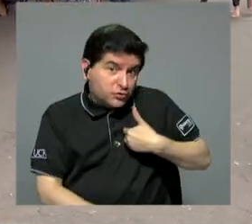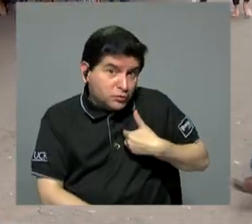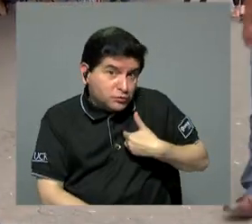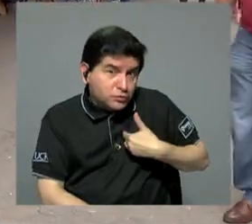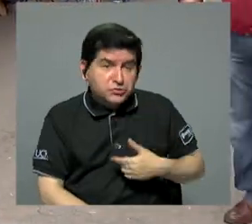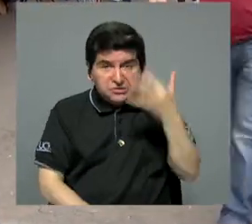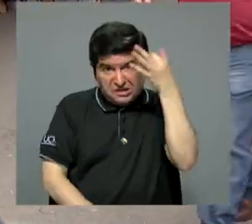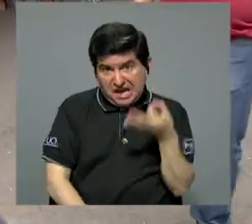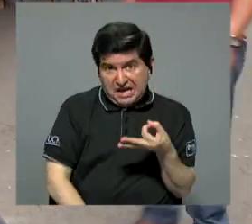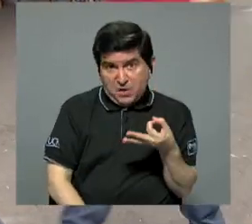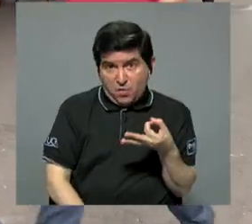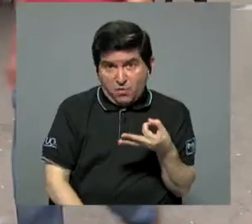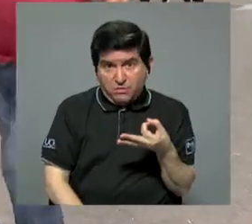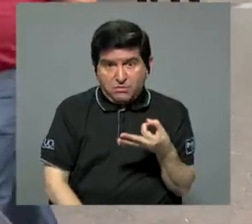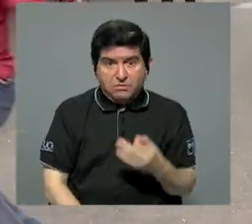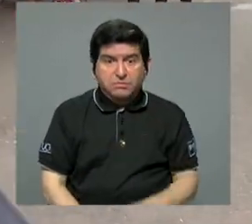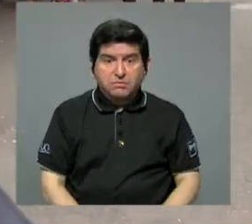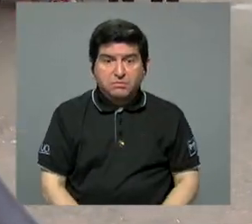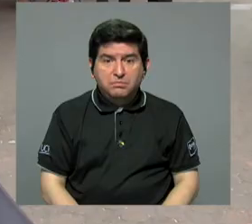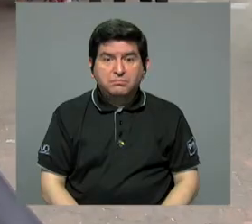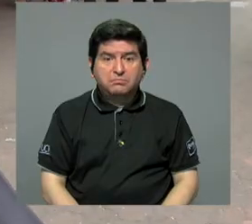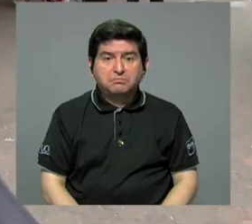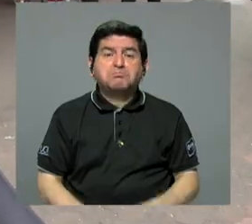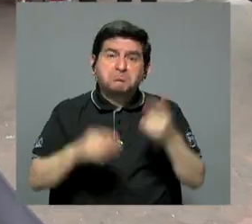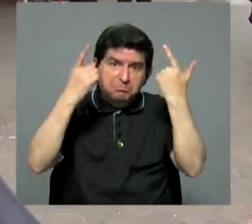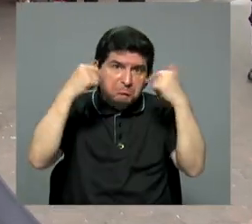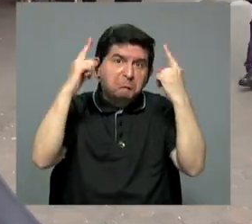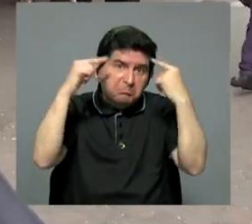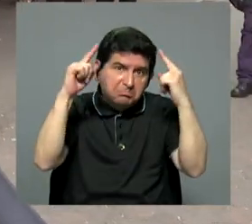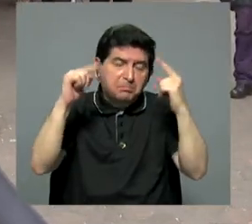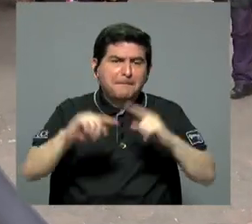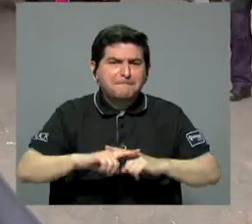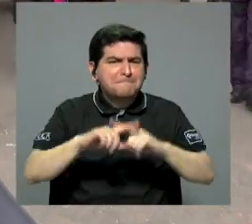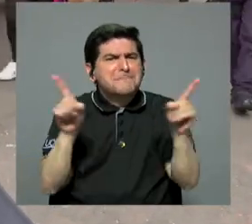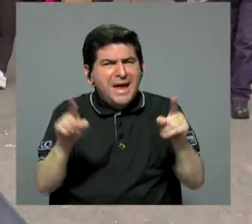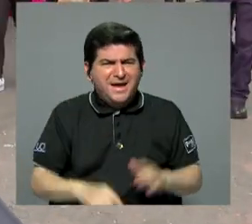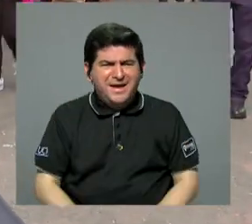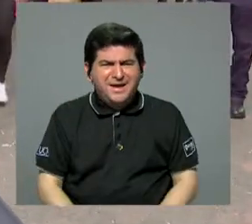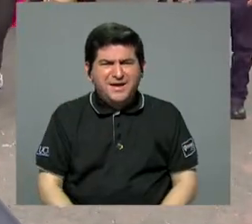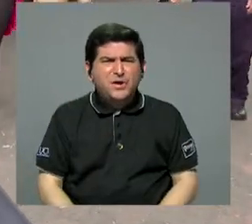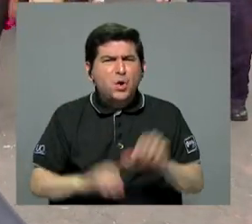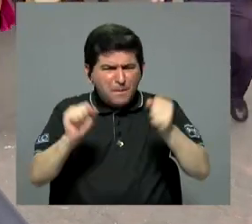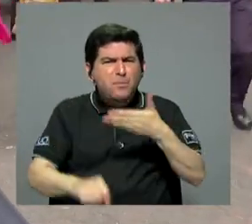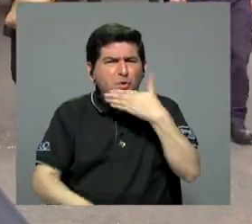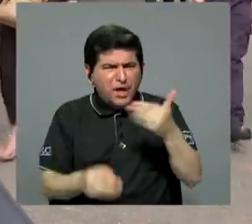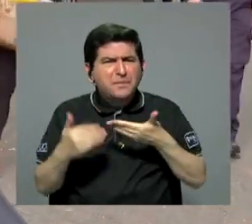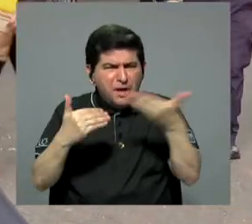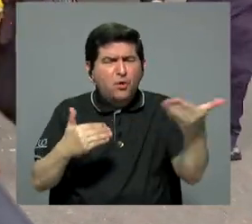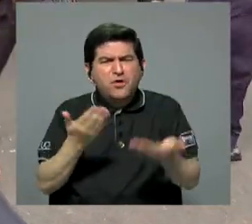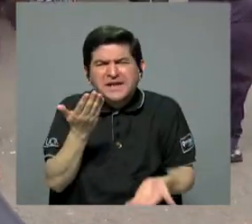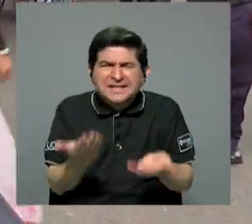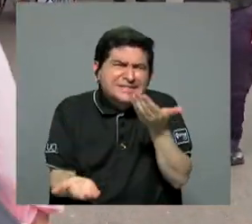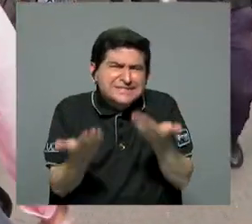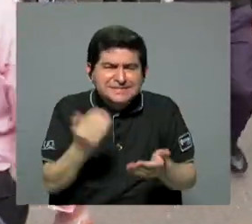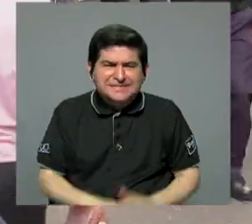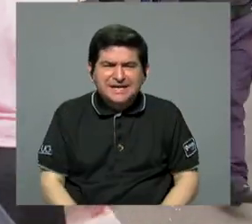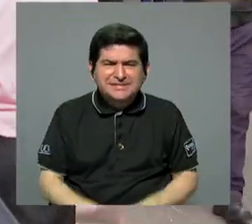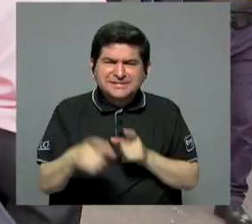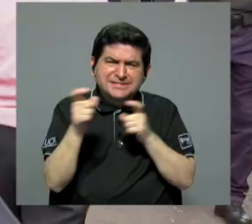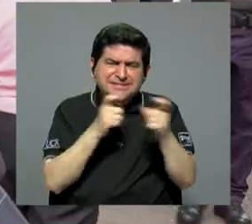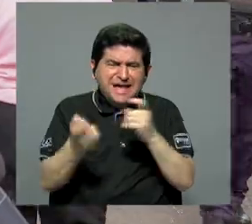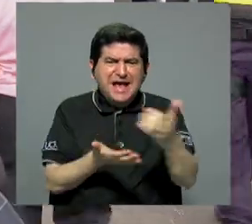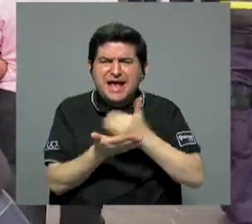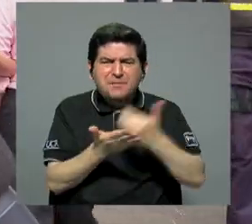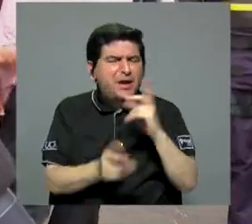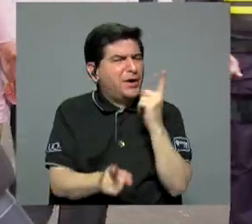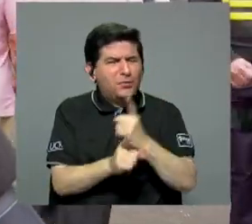creo que eficiente, pero siempre se pueden hacer mejor cosas, pero tal vez el manejo de